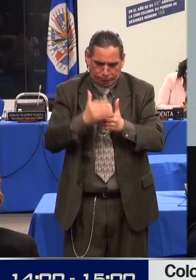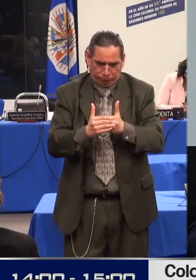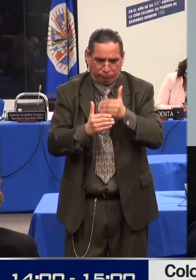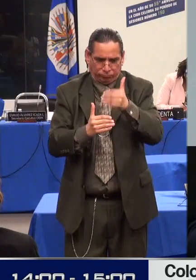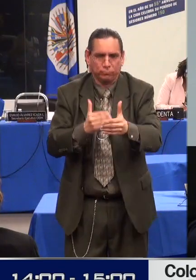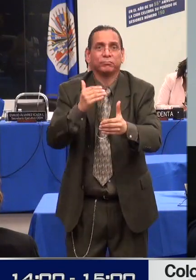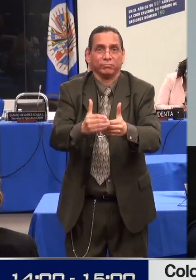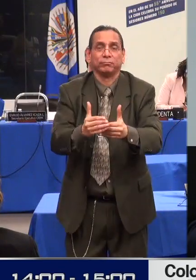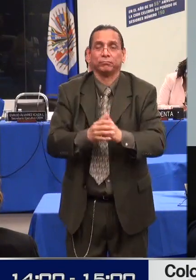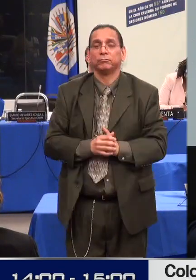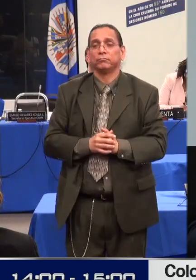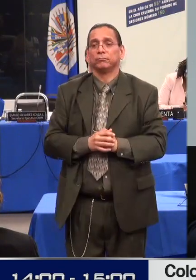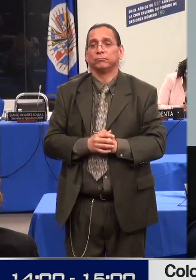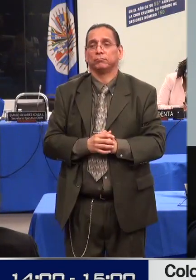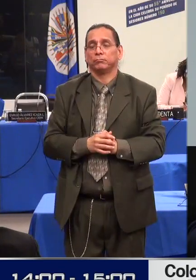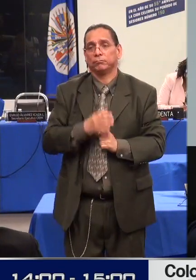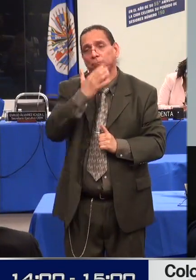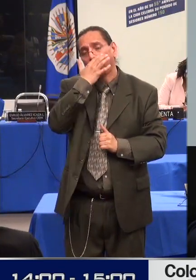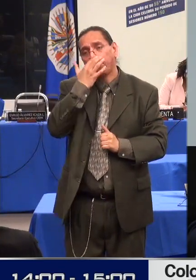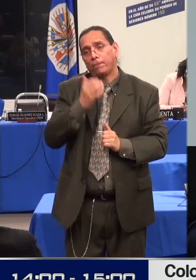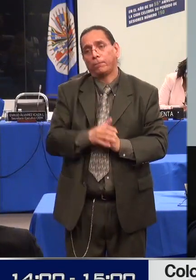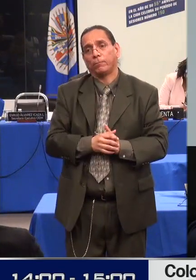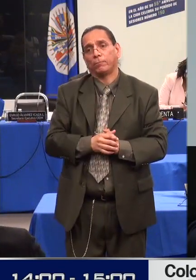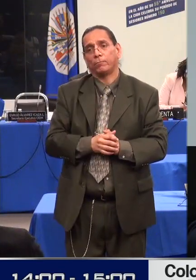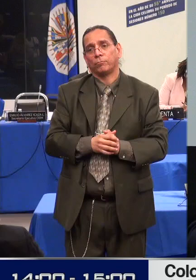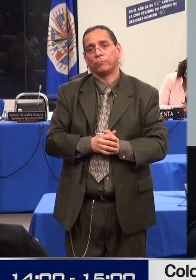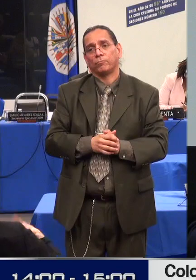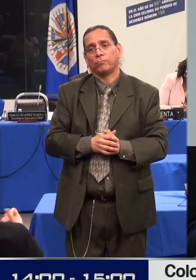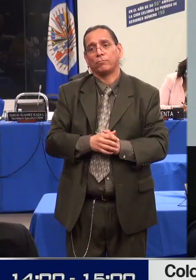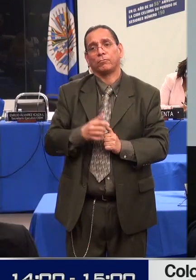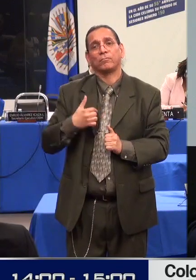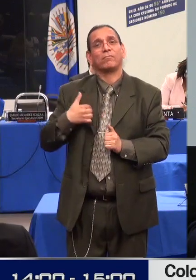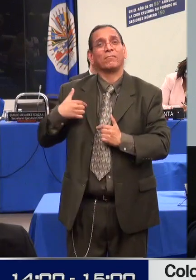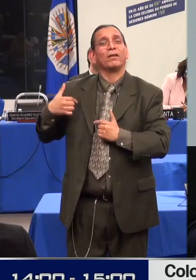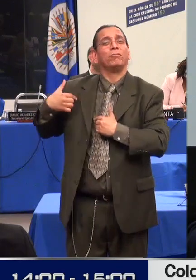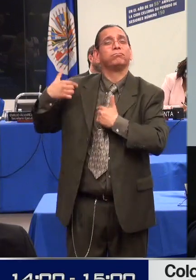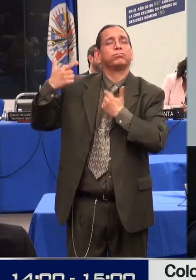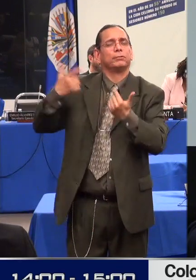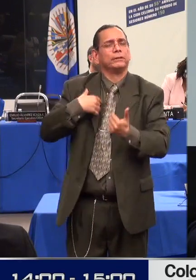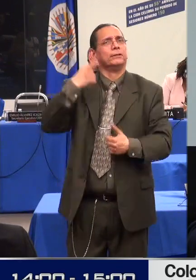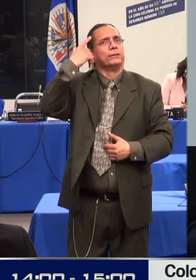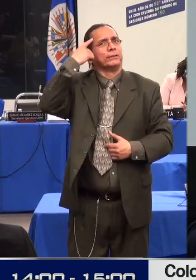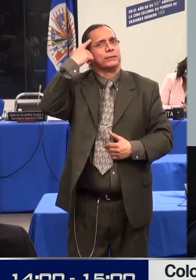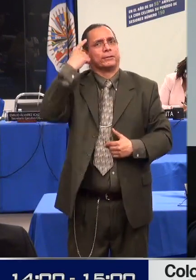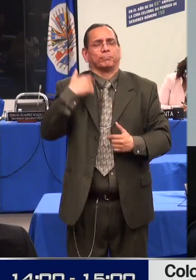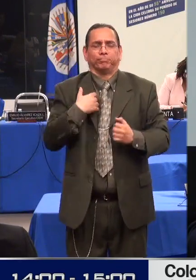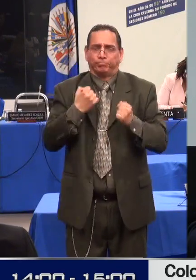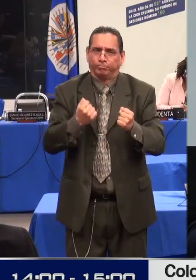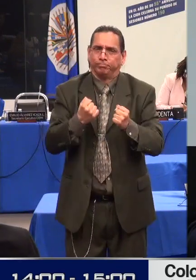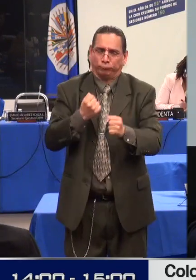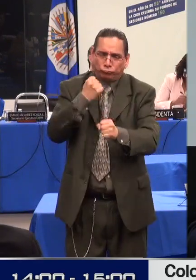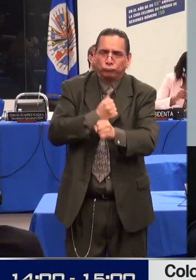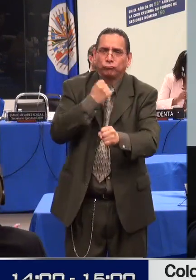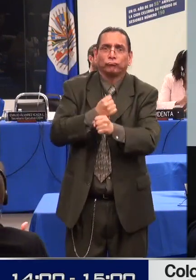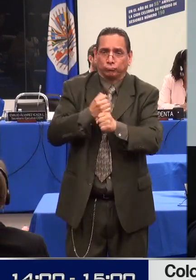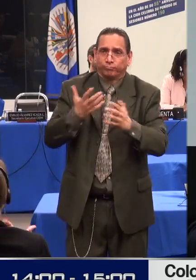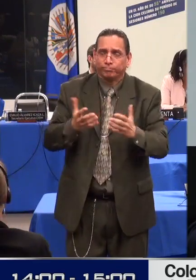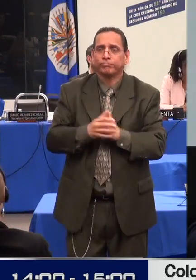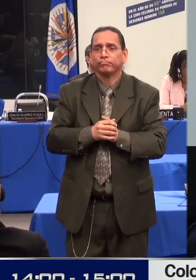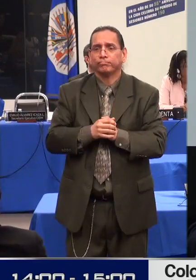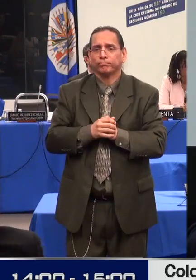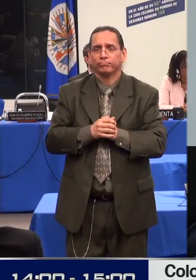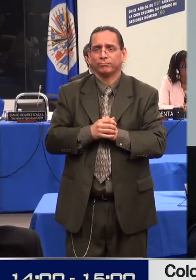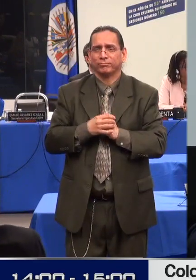para la implementación de un mecanismo independiente para la promoción, la